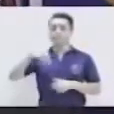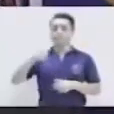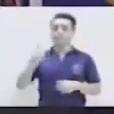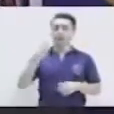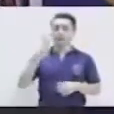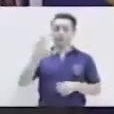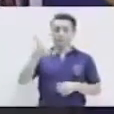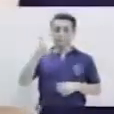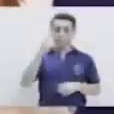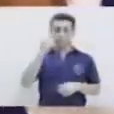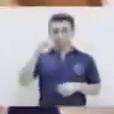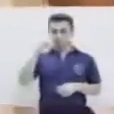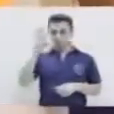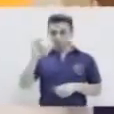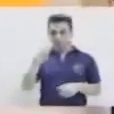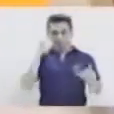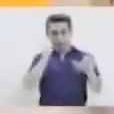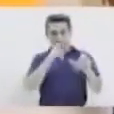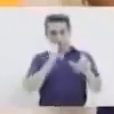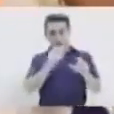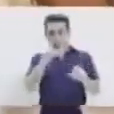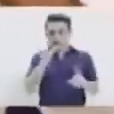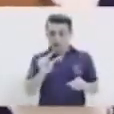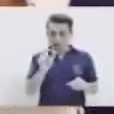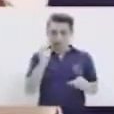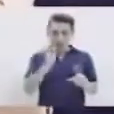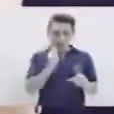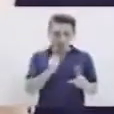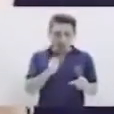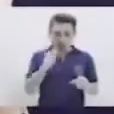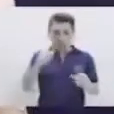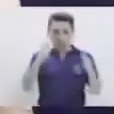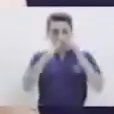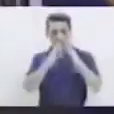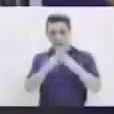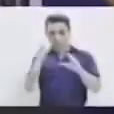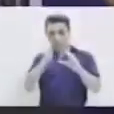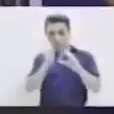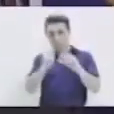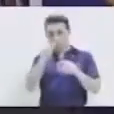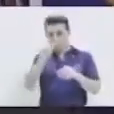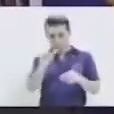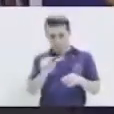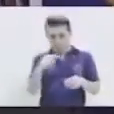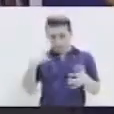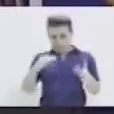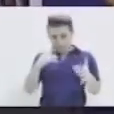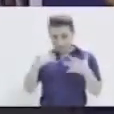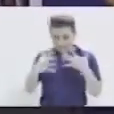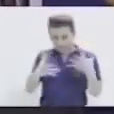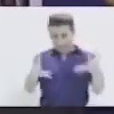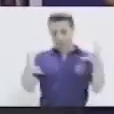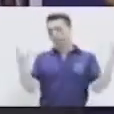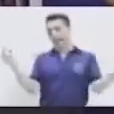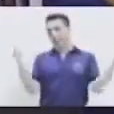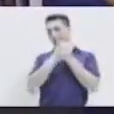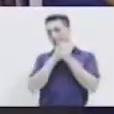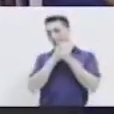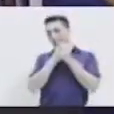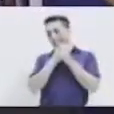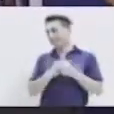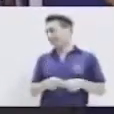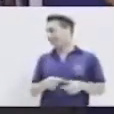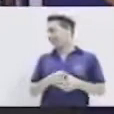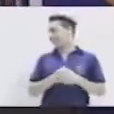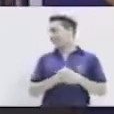Pablito clavó un clavito en la calva de un calvito, en la calva de un calvito, Pablito clavó un clavito. Más rápido. Pablito clavó un clavito